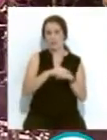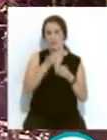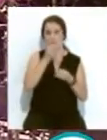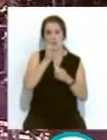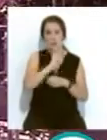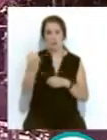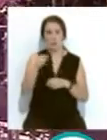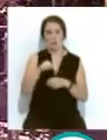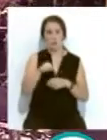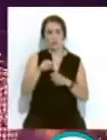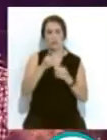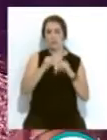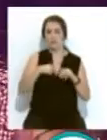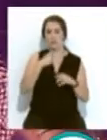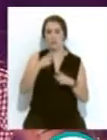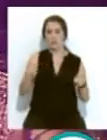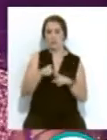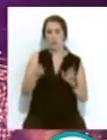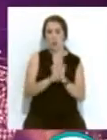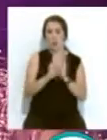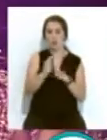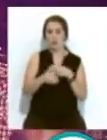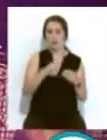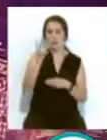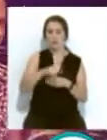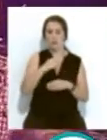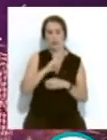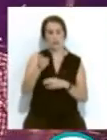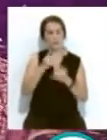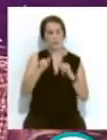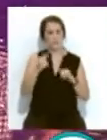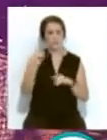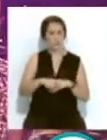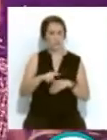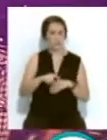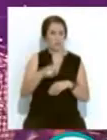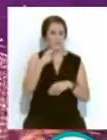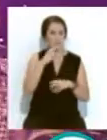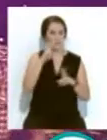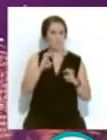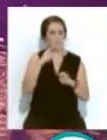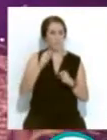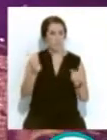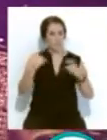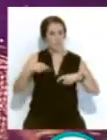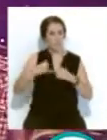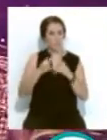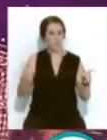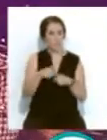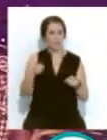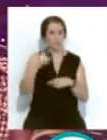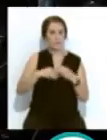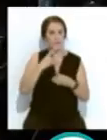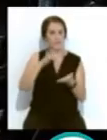información. Hablamos del Festival No Sin Música. Continuando con la estela de otros eventos de la misma envergadura en toda España... ...la cita musical gaditana ha